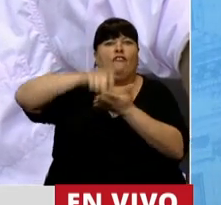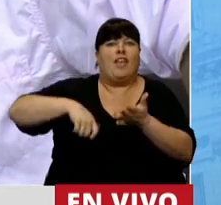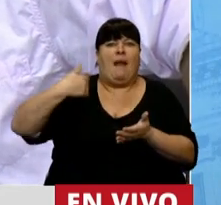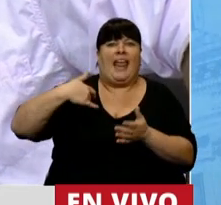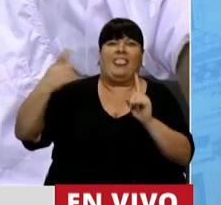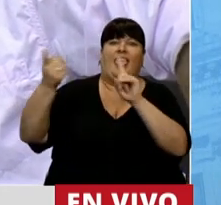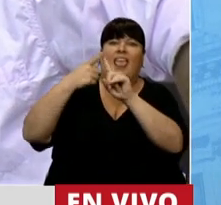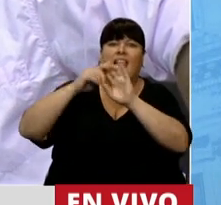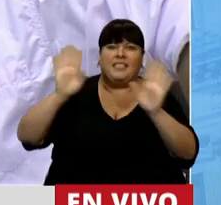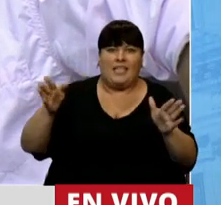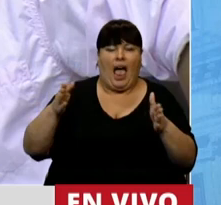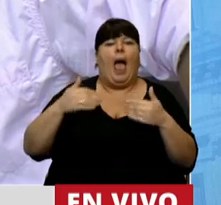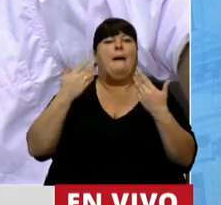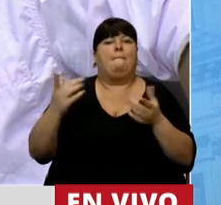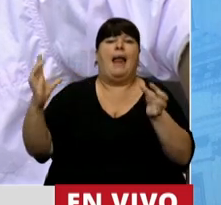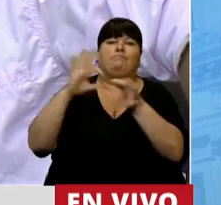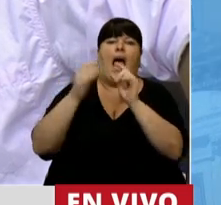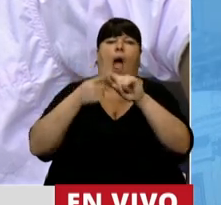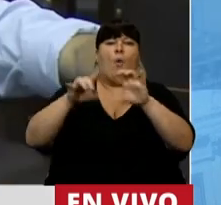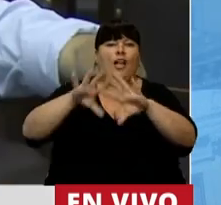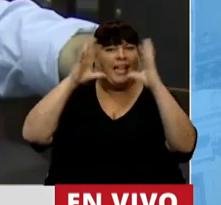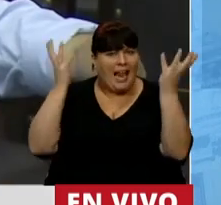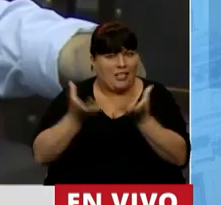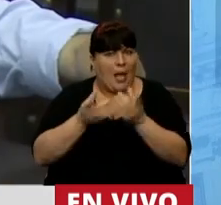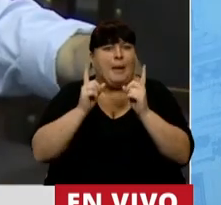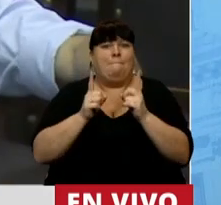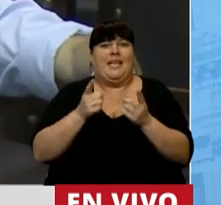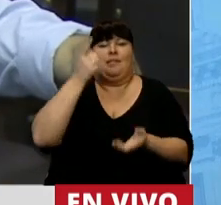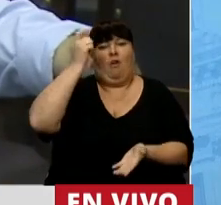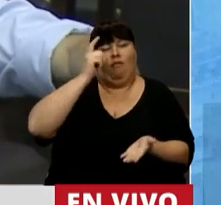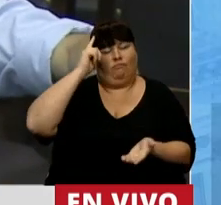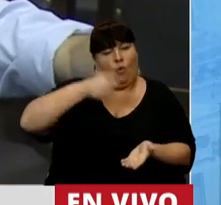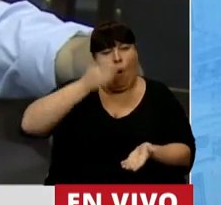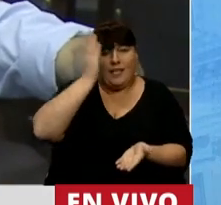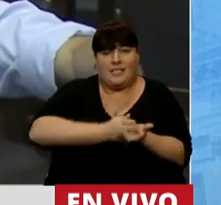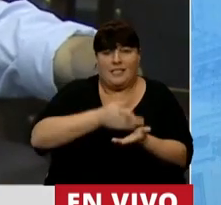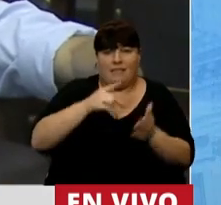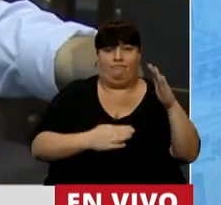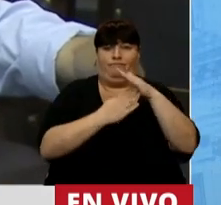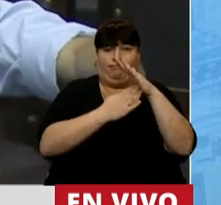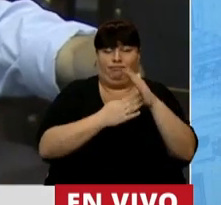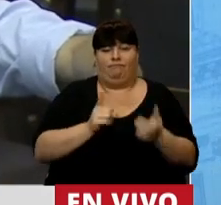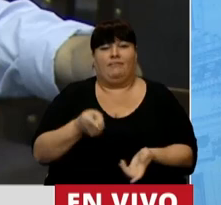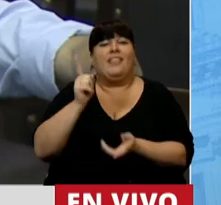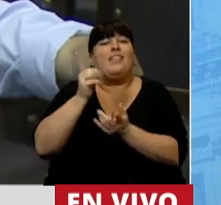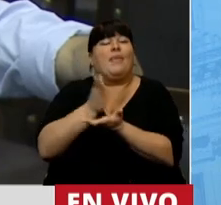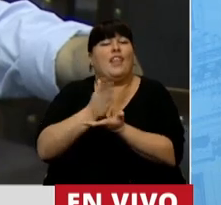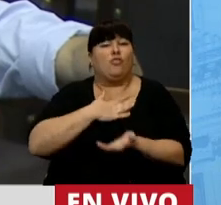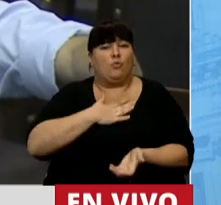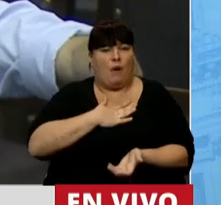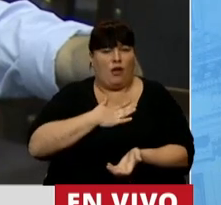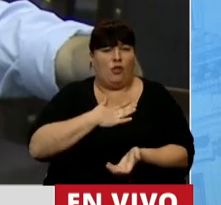la República Argentina al adherir a los pactos internacionales y los propios fallos de la Corte Suprema y de la Corte Interamericana de Derechos Humanos.